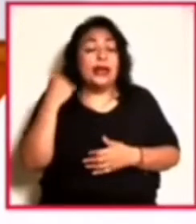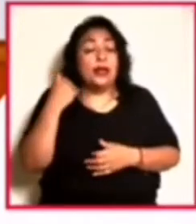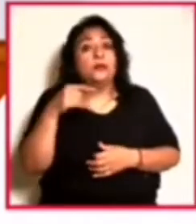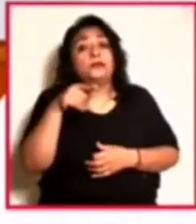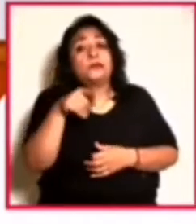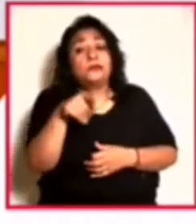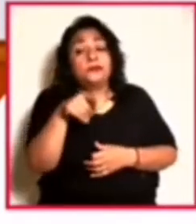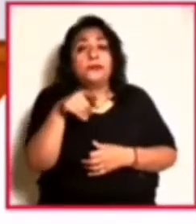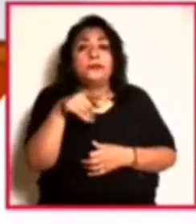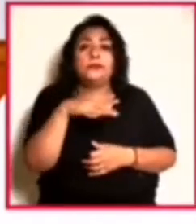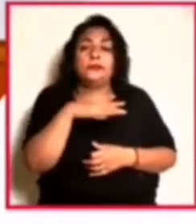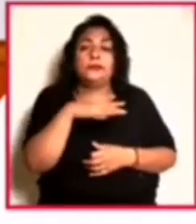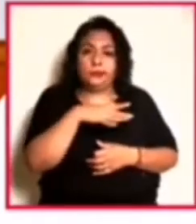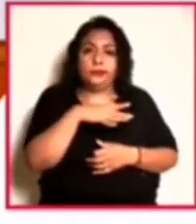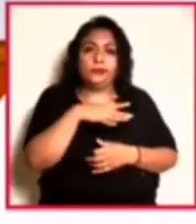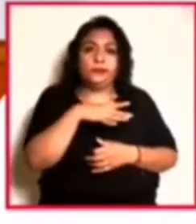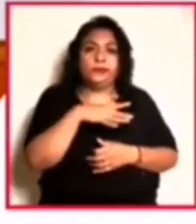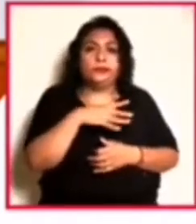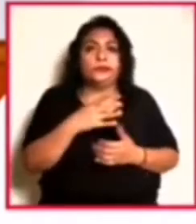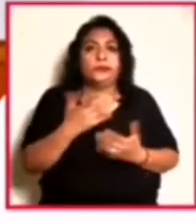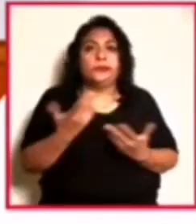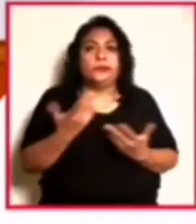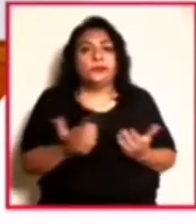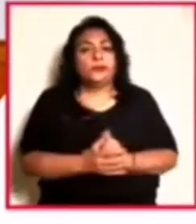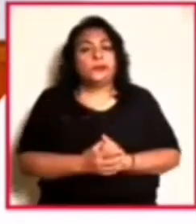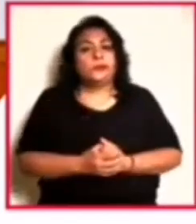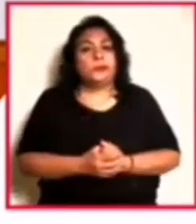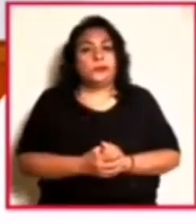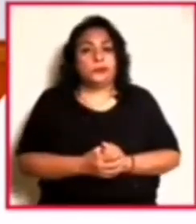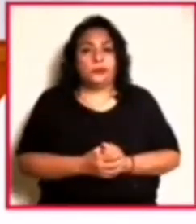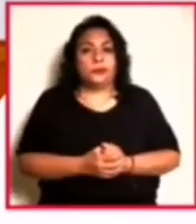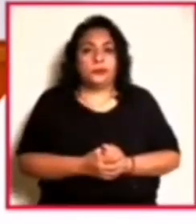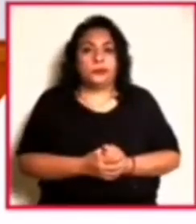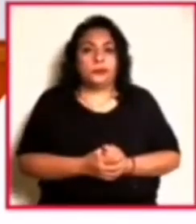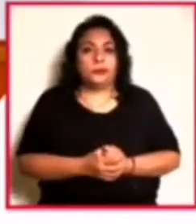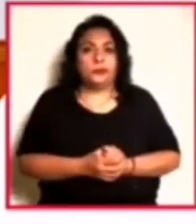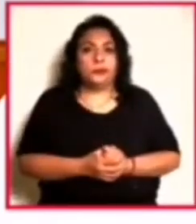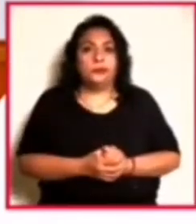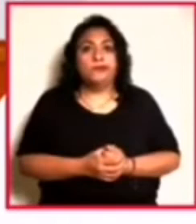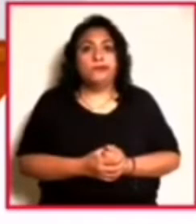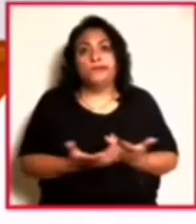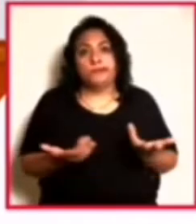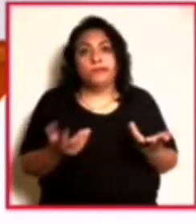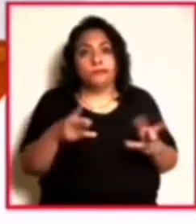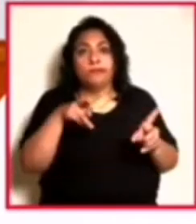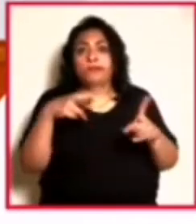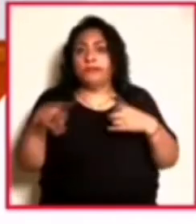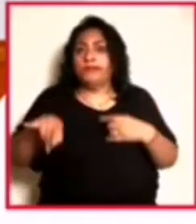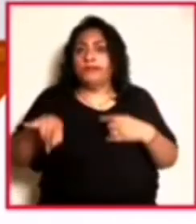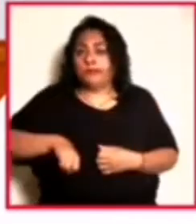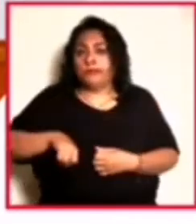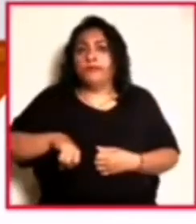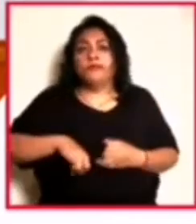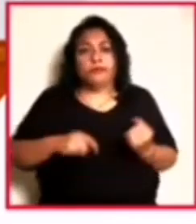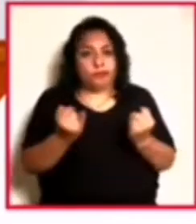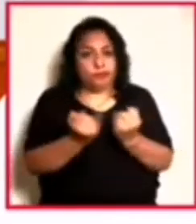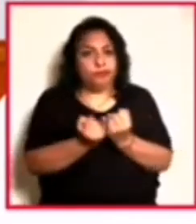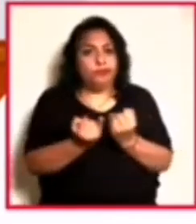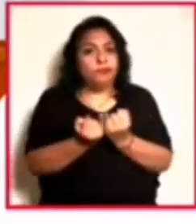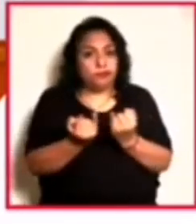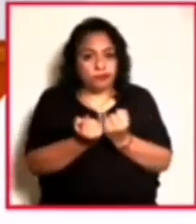una visión muy interesante también. Y